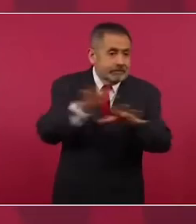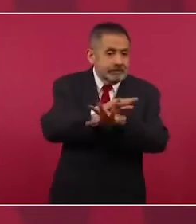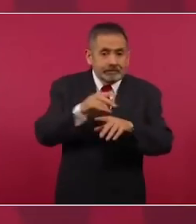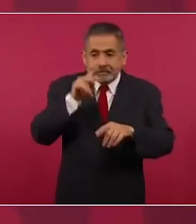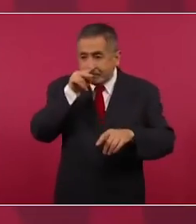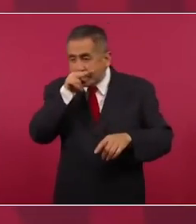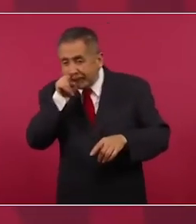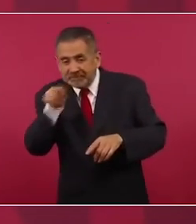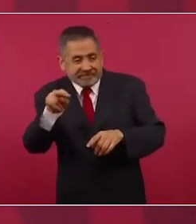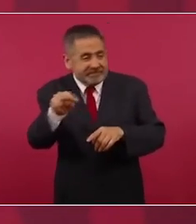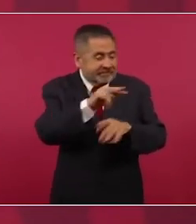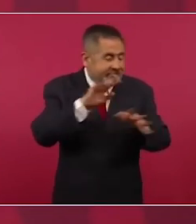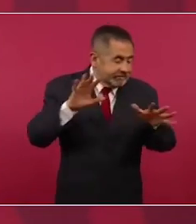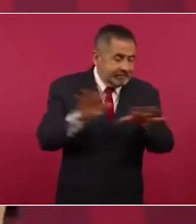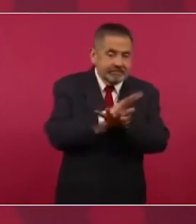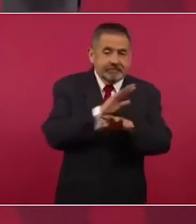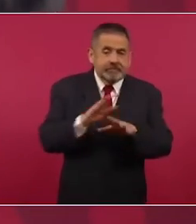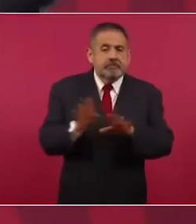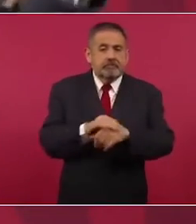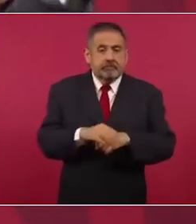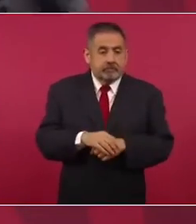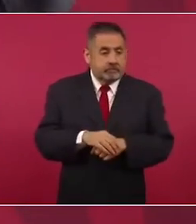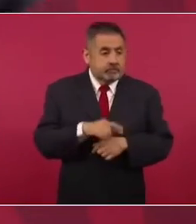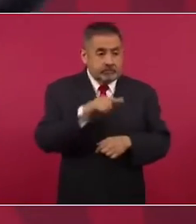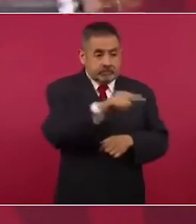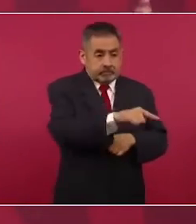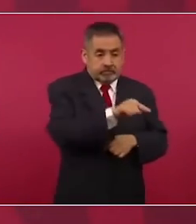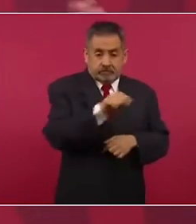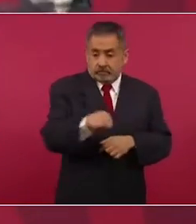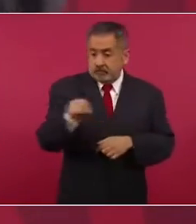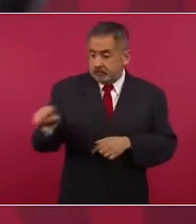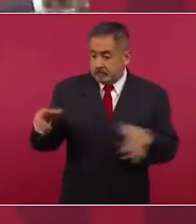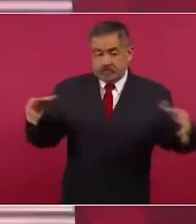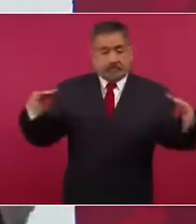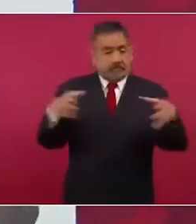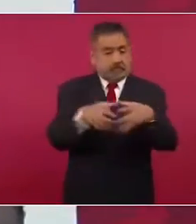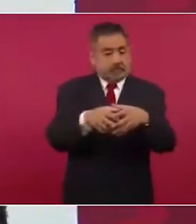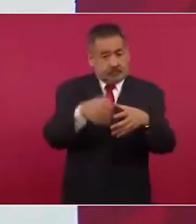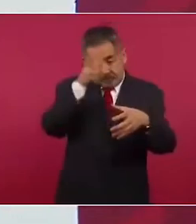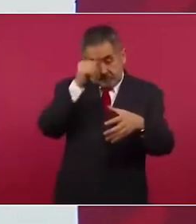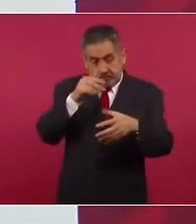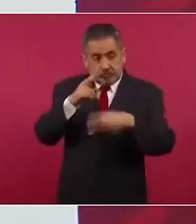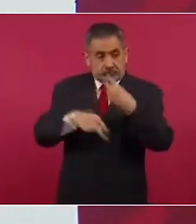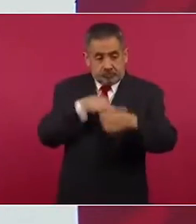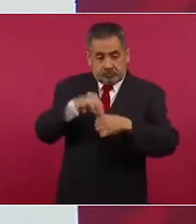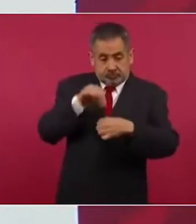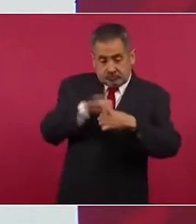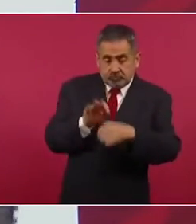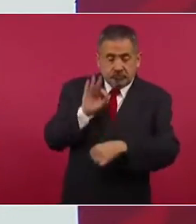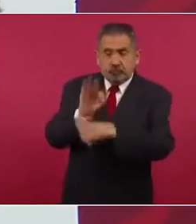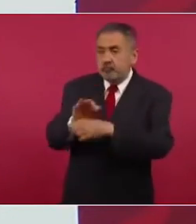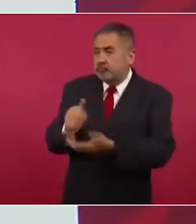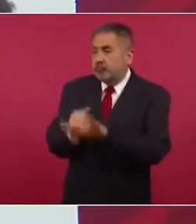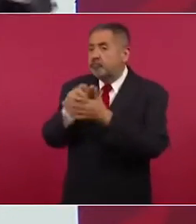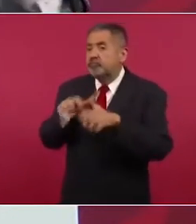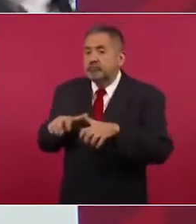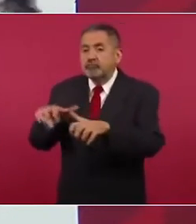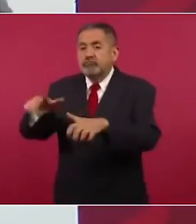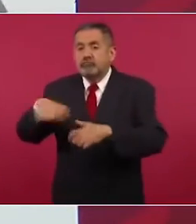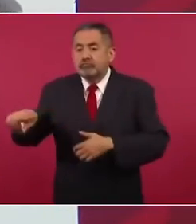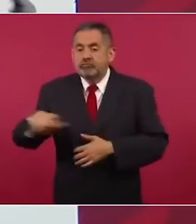se va a poder avanzar en beneficio del pueblo, no,